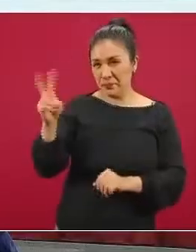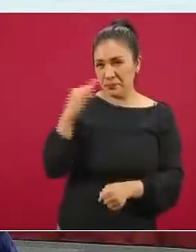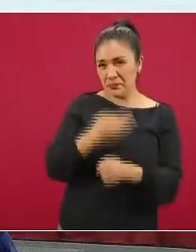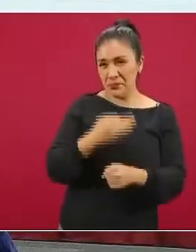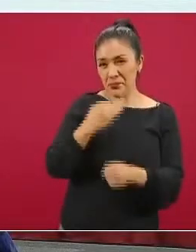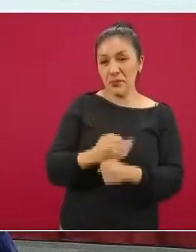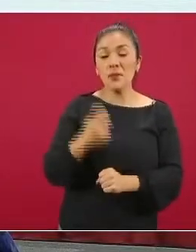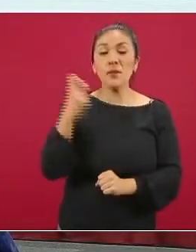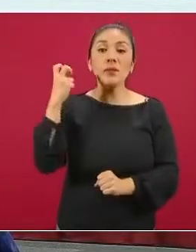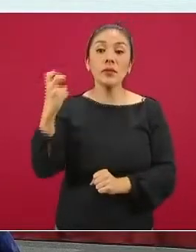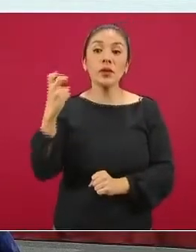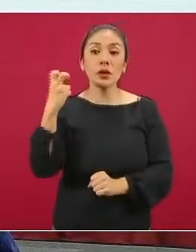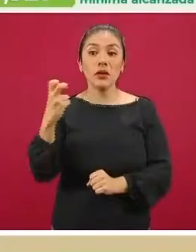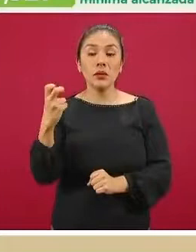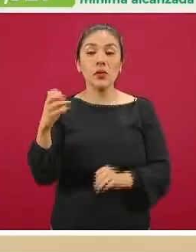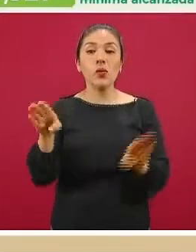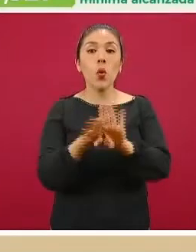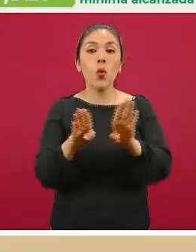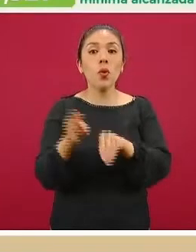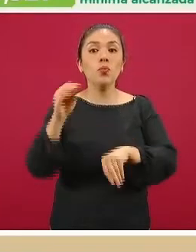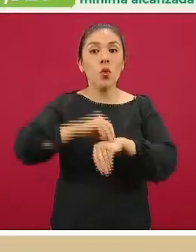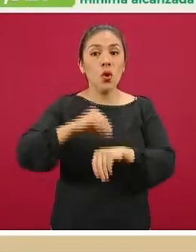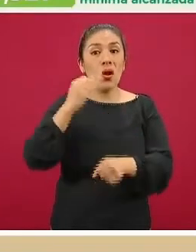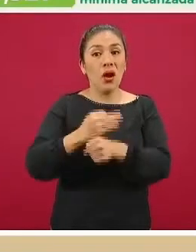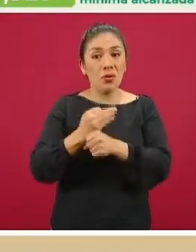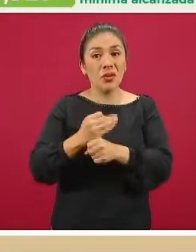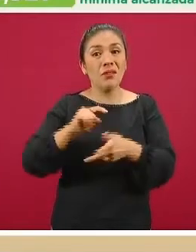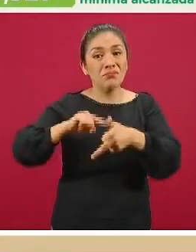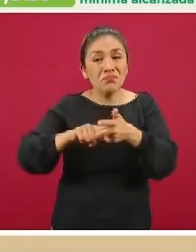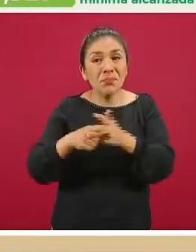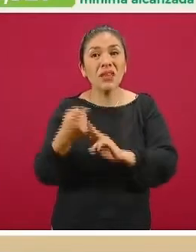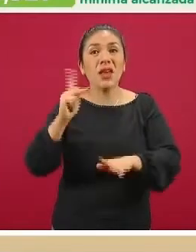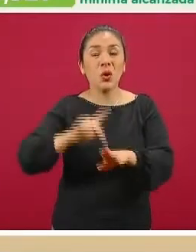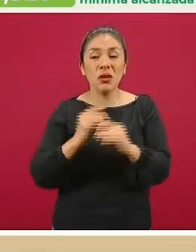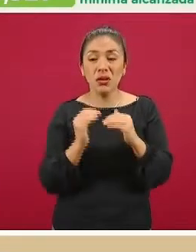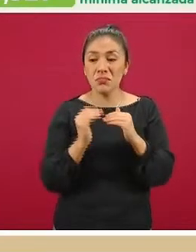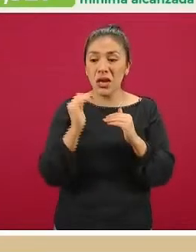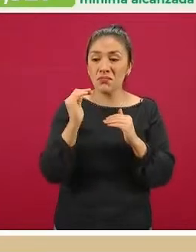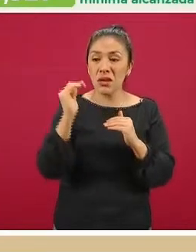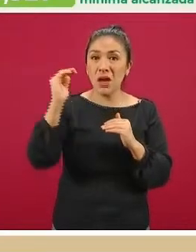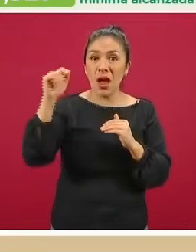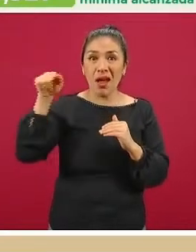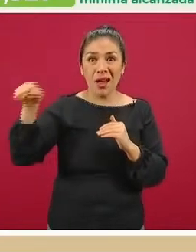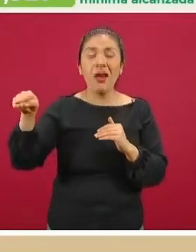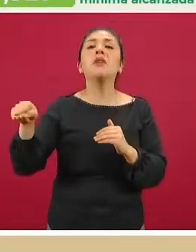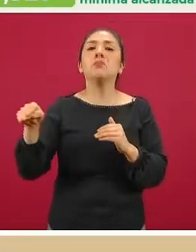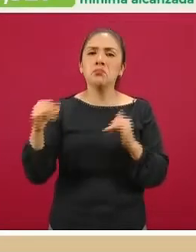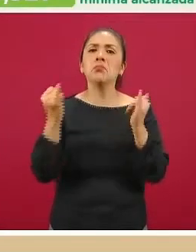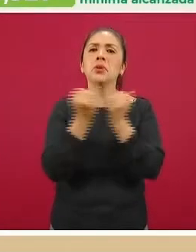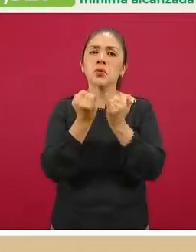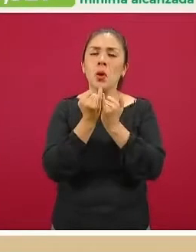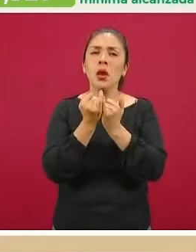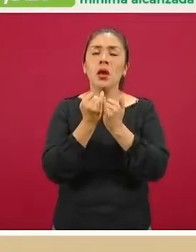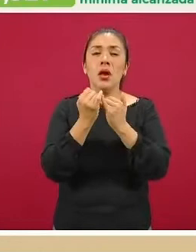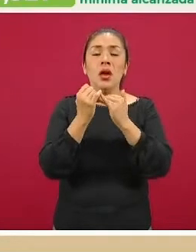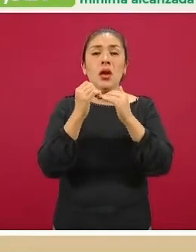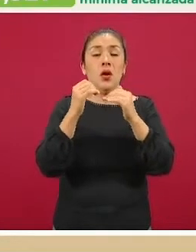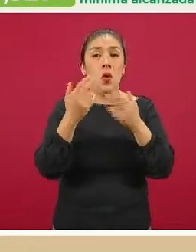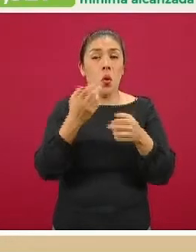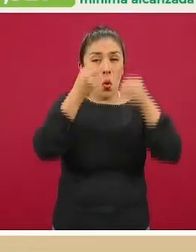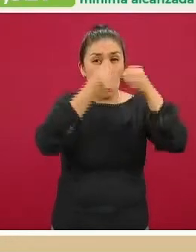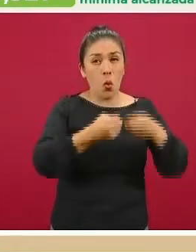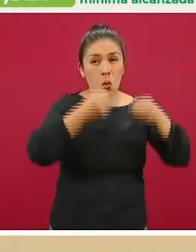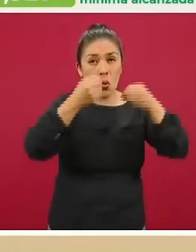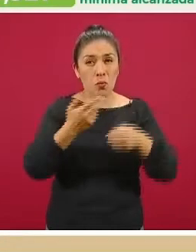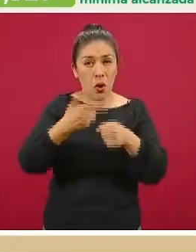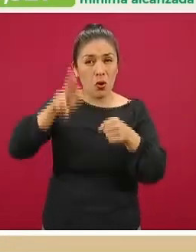en este comportamiento ascendente que hemos tenido en los últimos días, pues este descenso también ha disminuido, ya que en relación a la ocupación